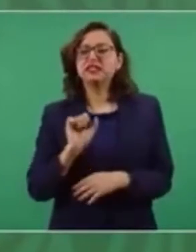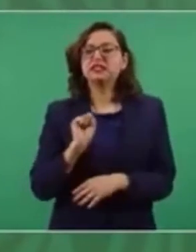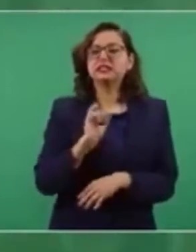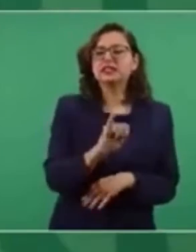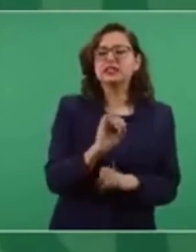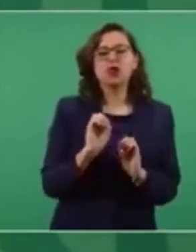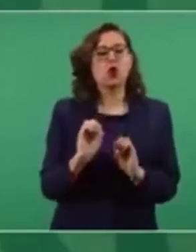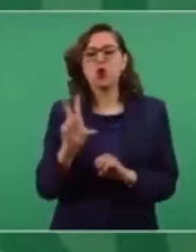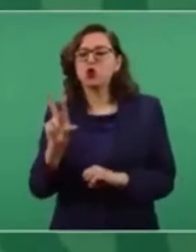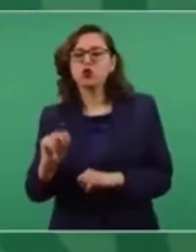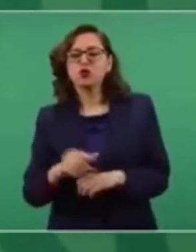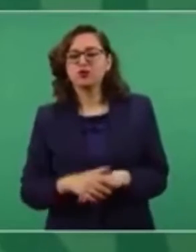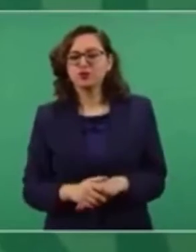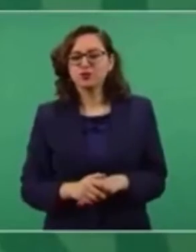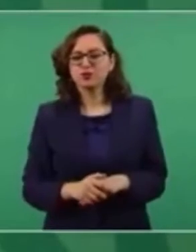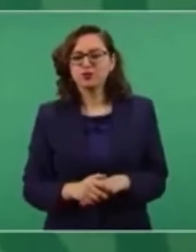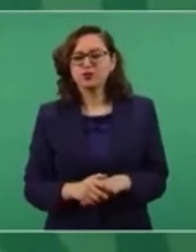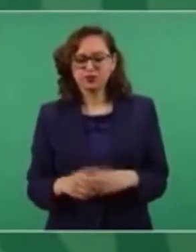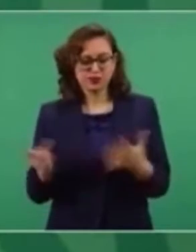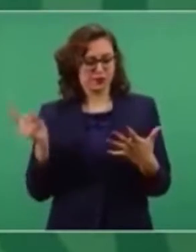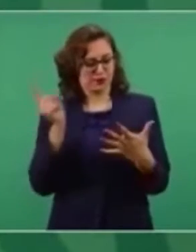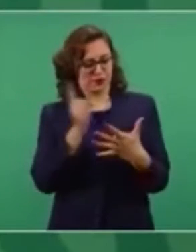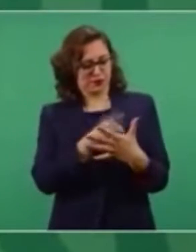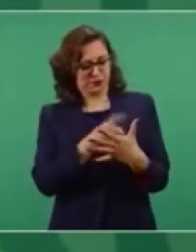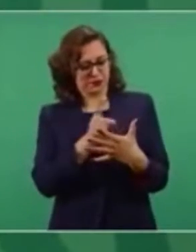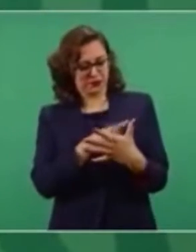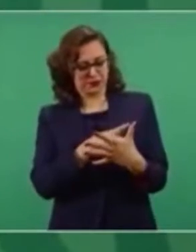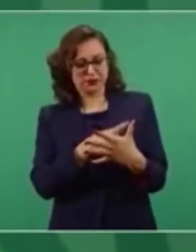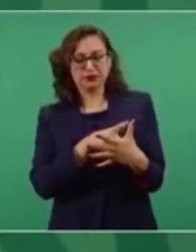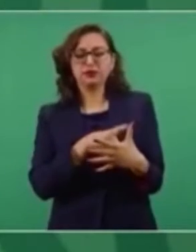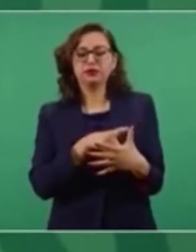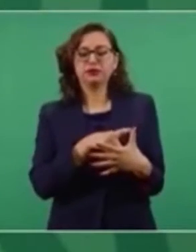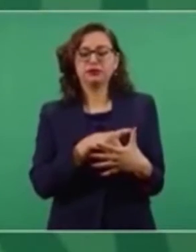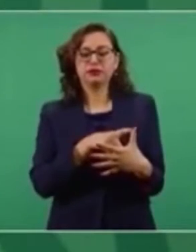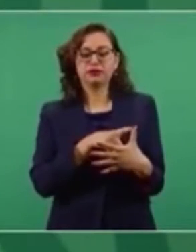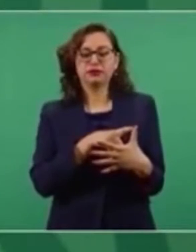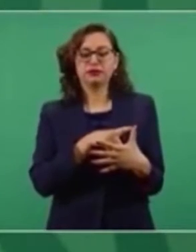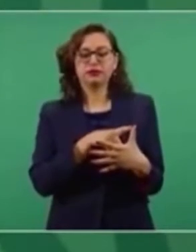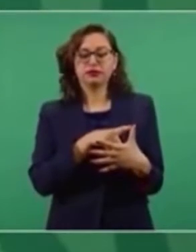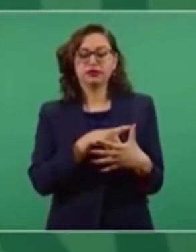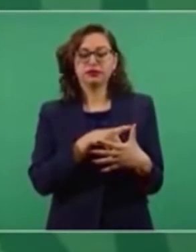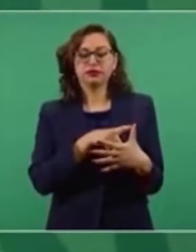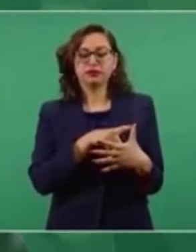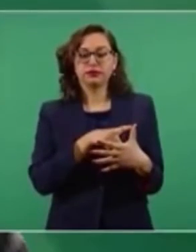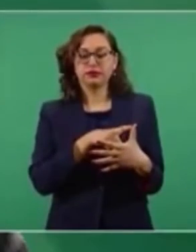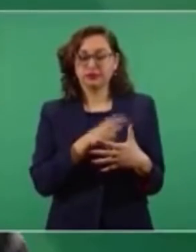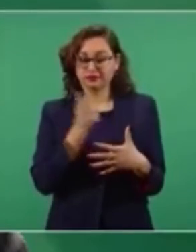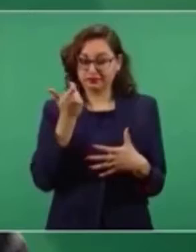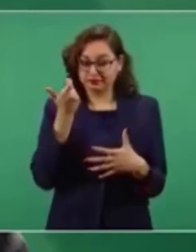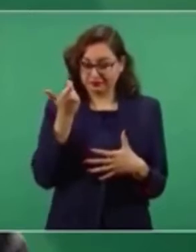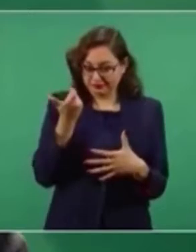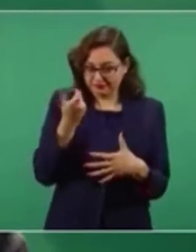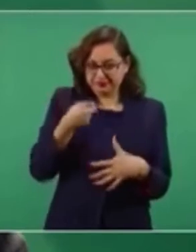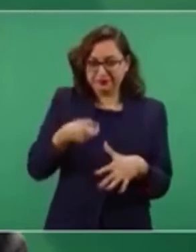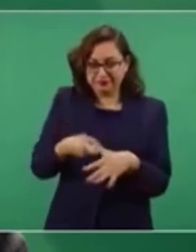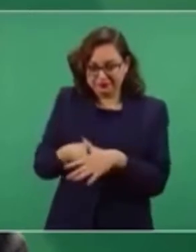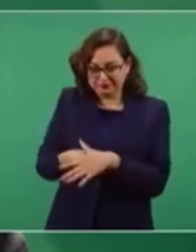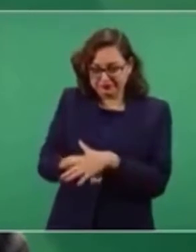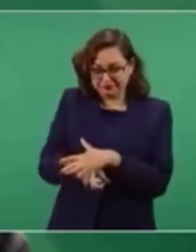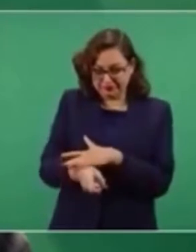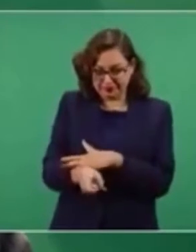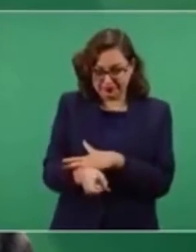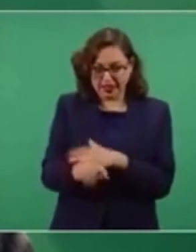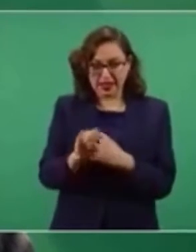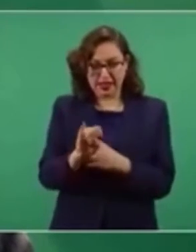que diga si es cierto o no que por esa devolución del